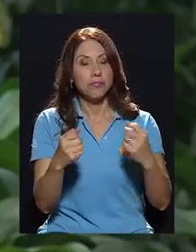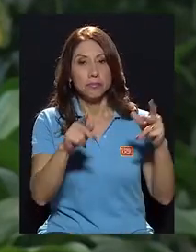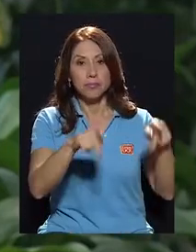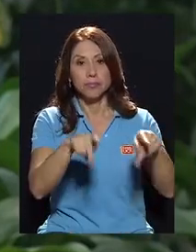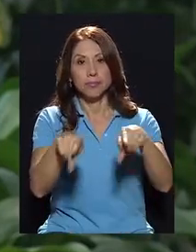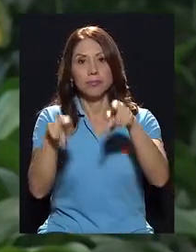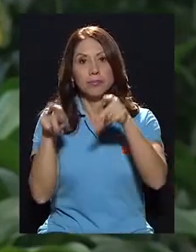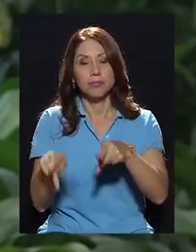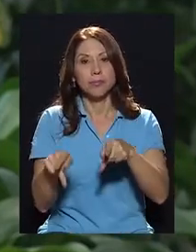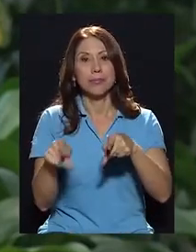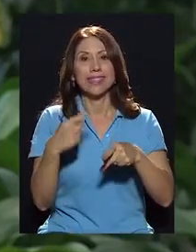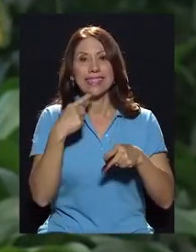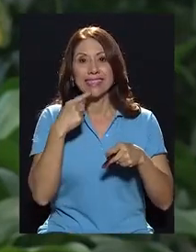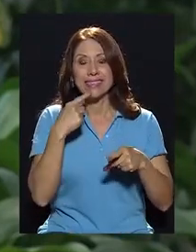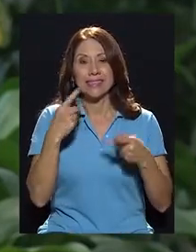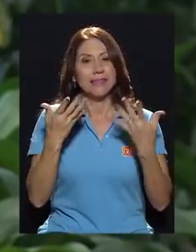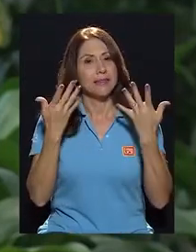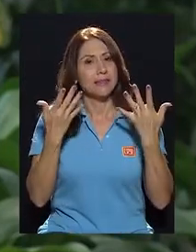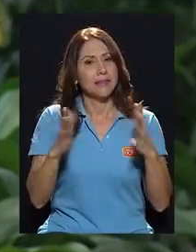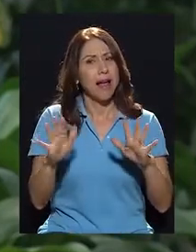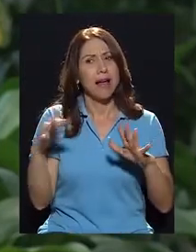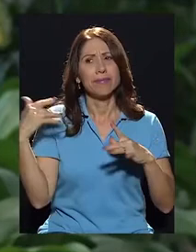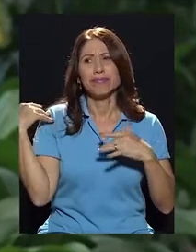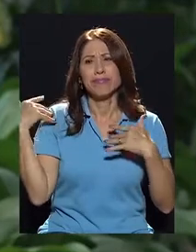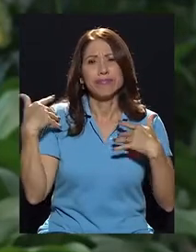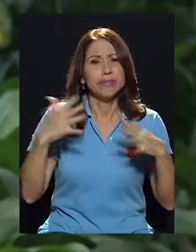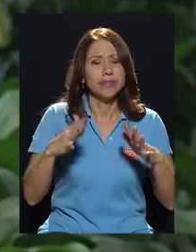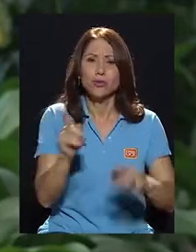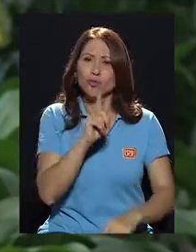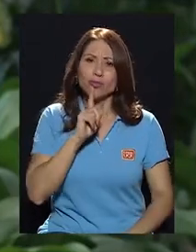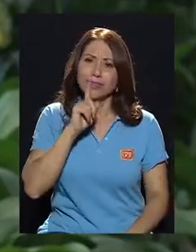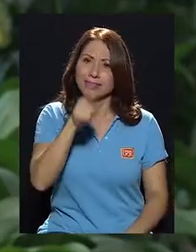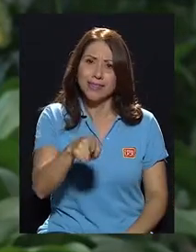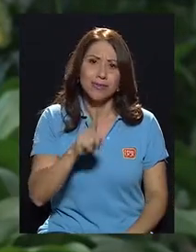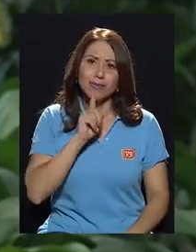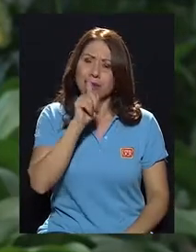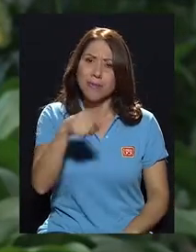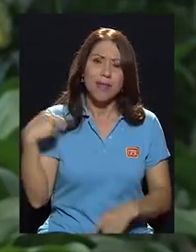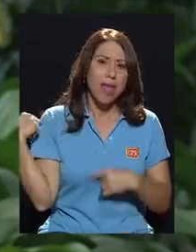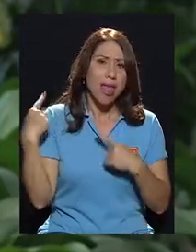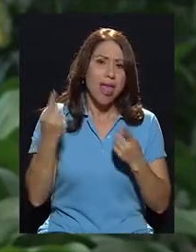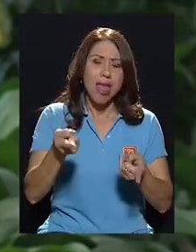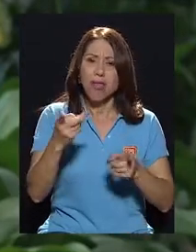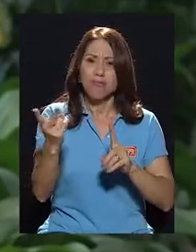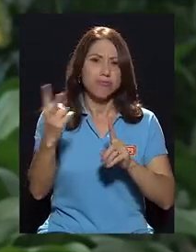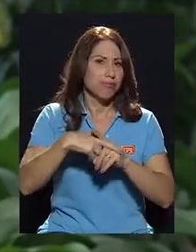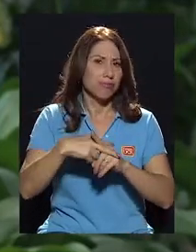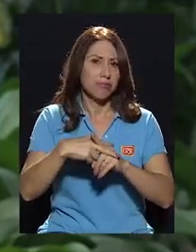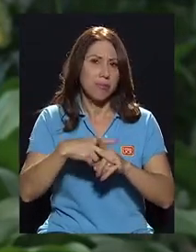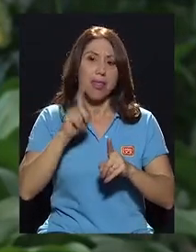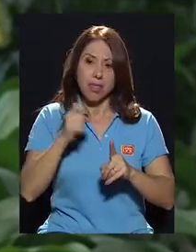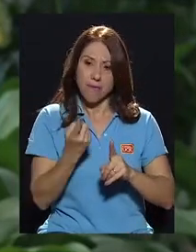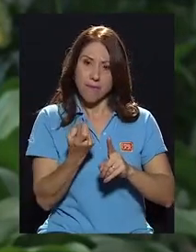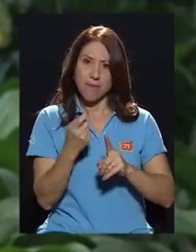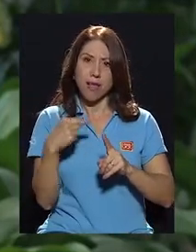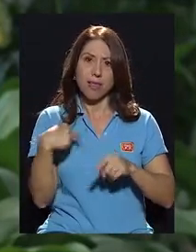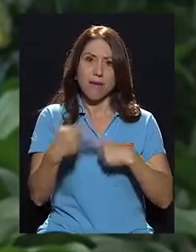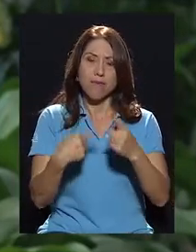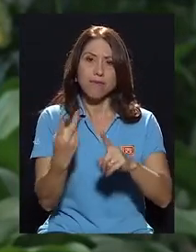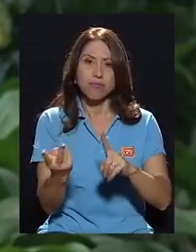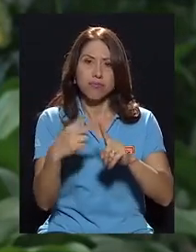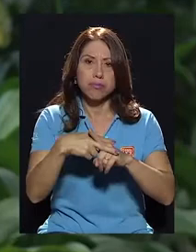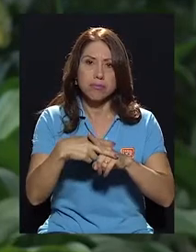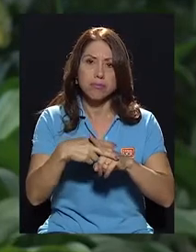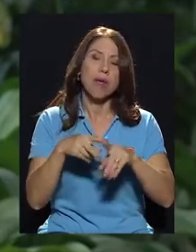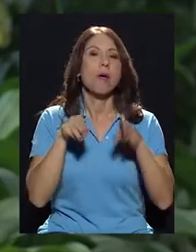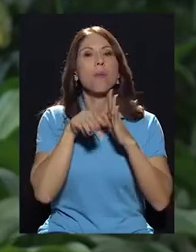que está agotado, no es cierto, nunca se ha implementado. Lo que hay que hacer es implementarlo. El